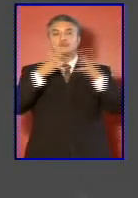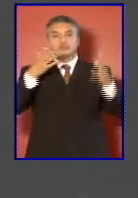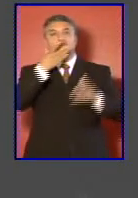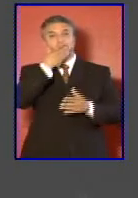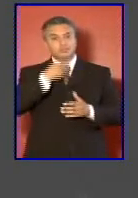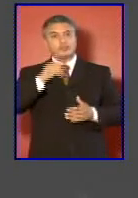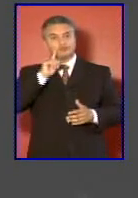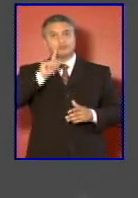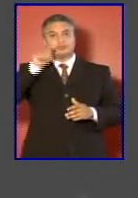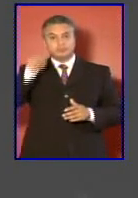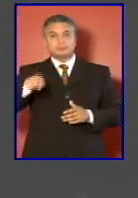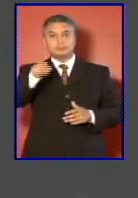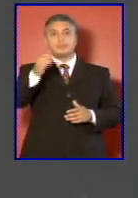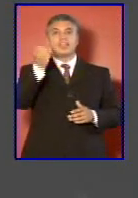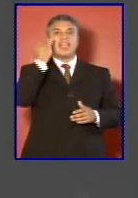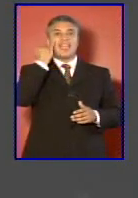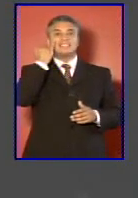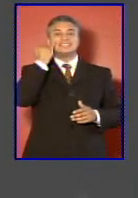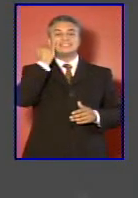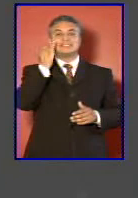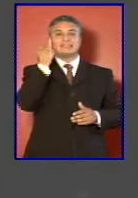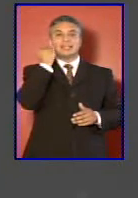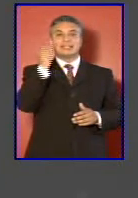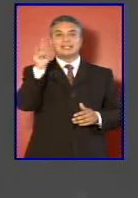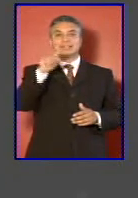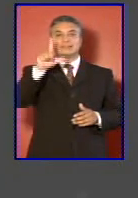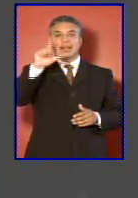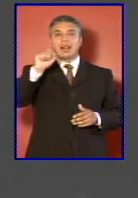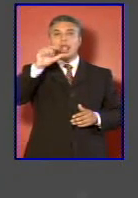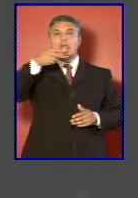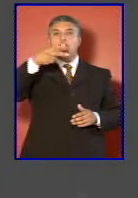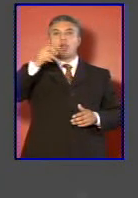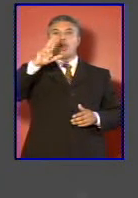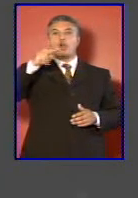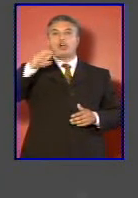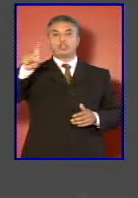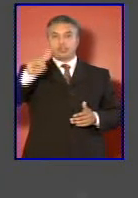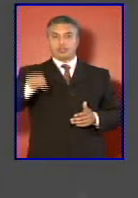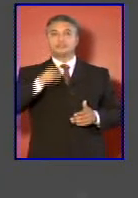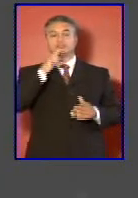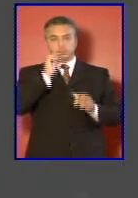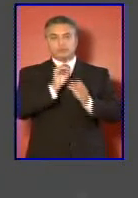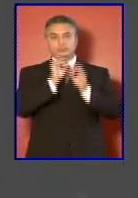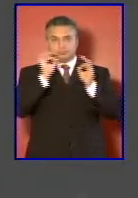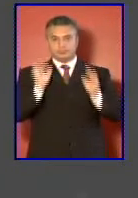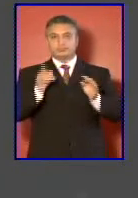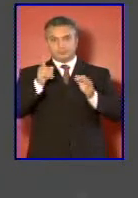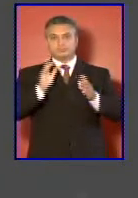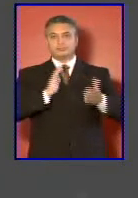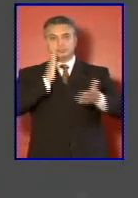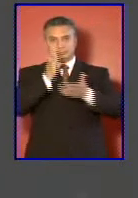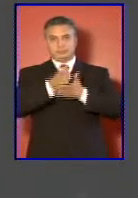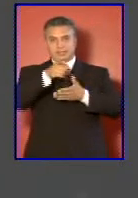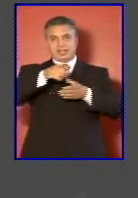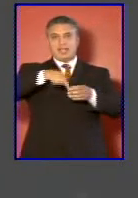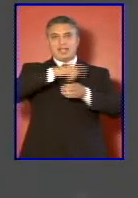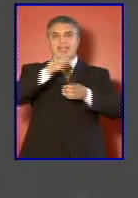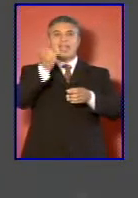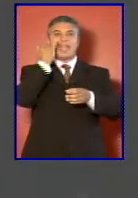ahí en la isla Hornos esto es en nuestro cabo de Hornos completamos el desminado de esa isla